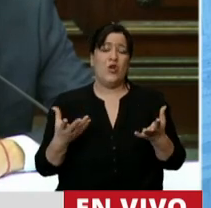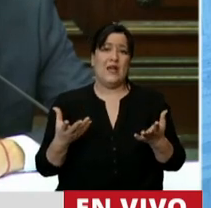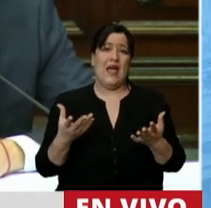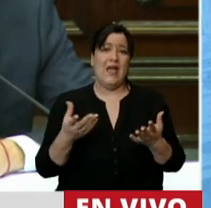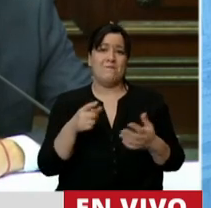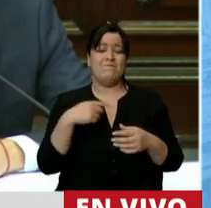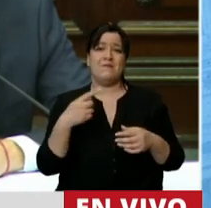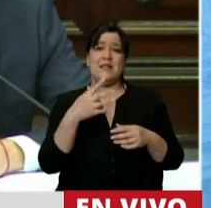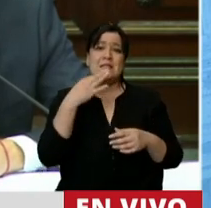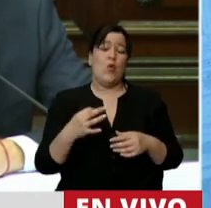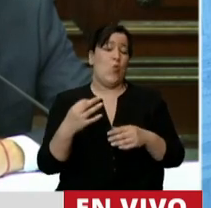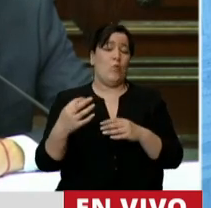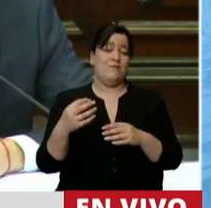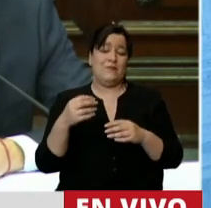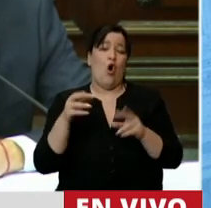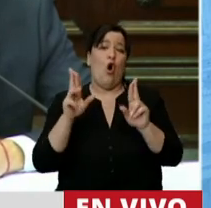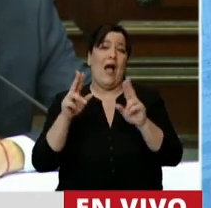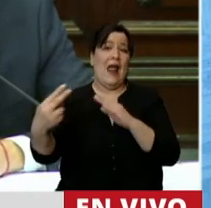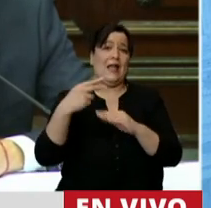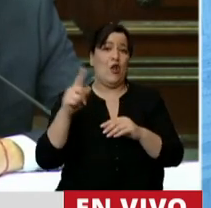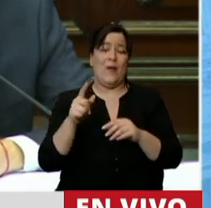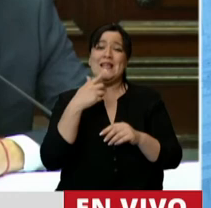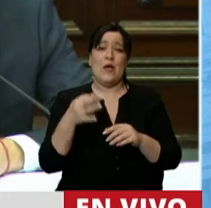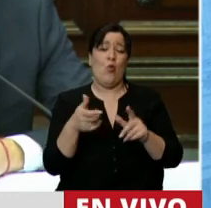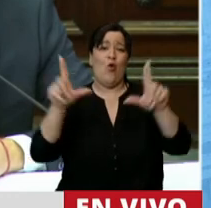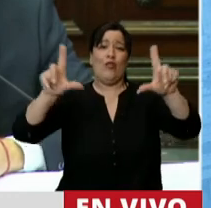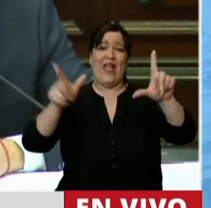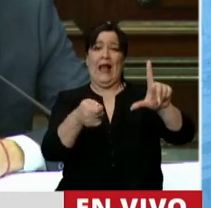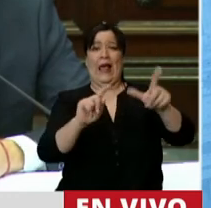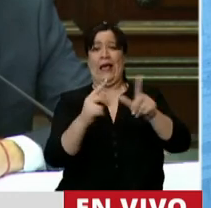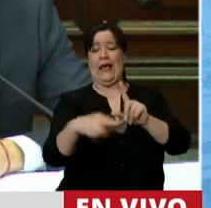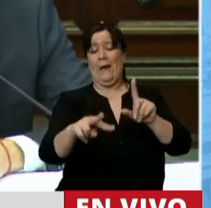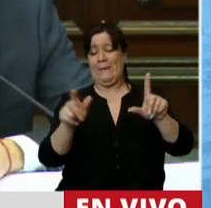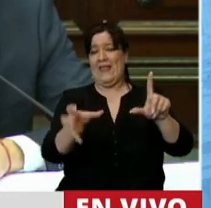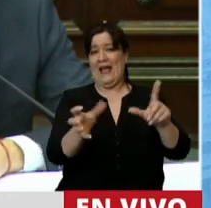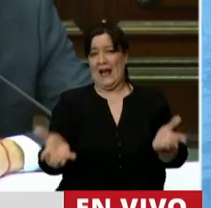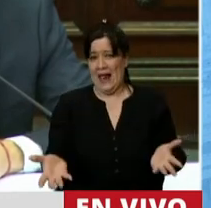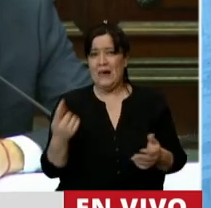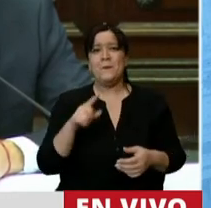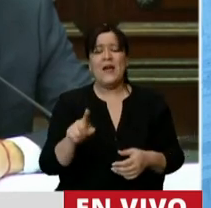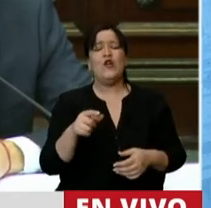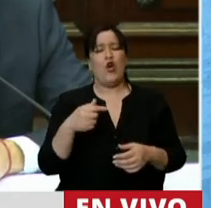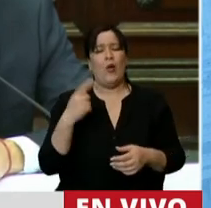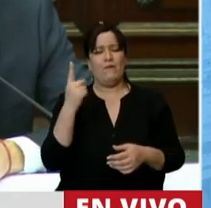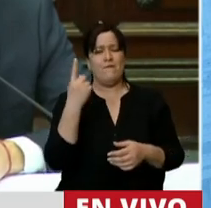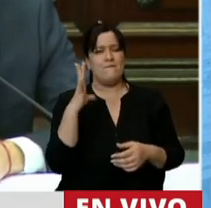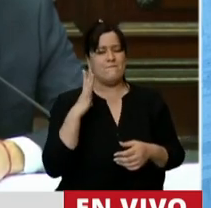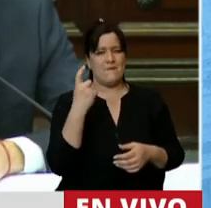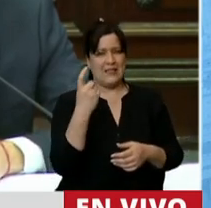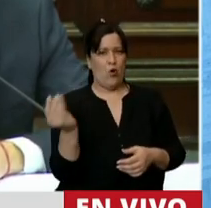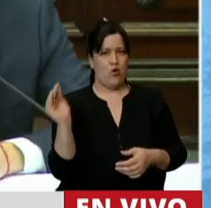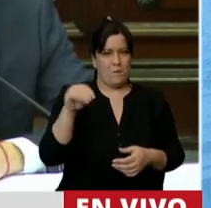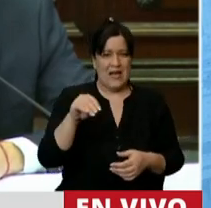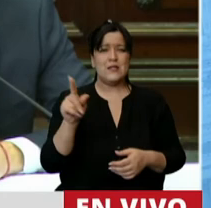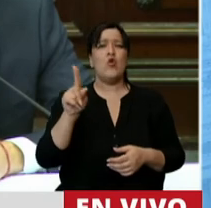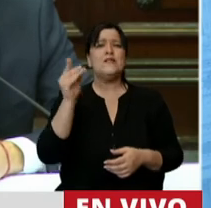visto este debate esta noche. Si no, ya habrán hecho zapping hace rato. Pero le quiero decir que falta agregarle uno. No porque se haya